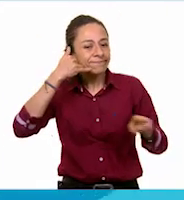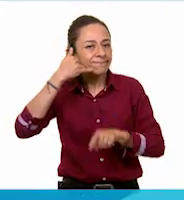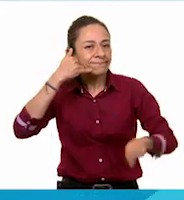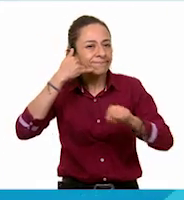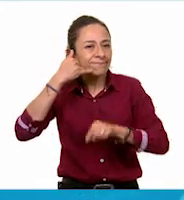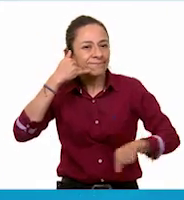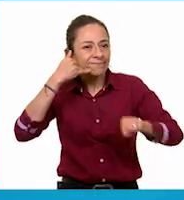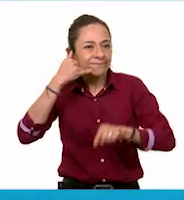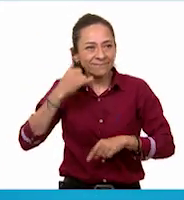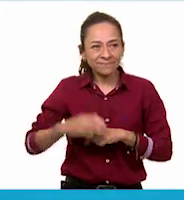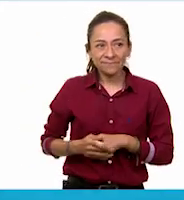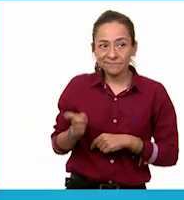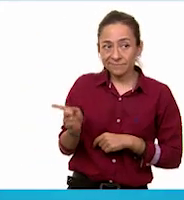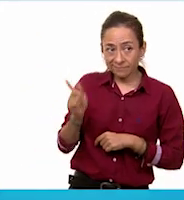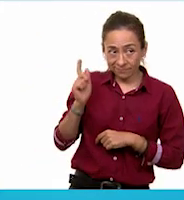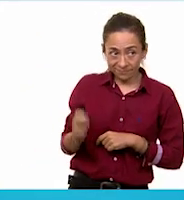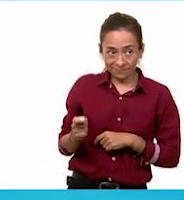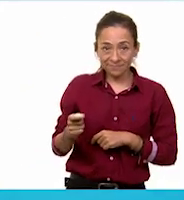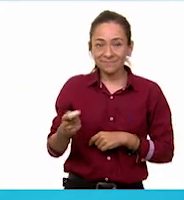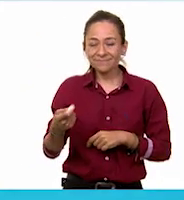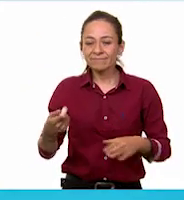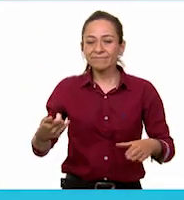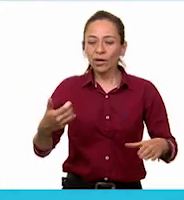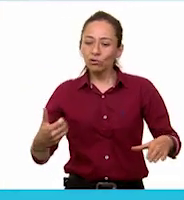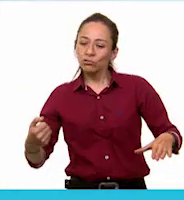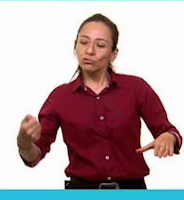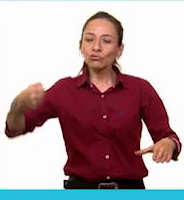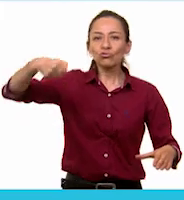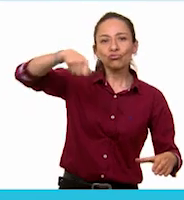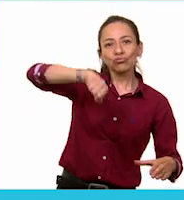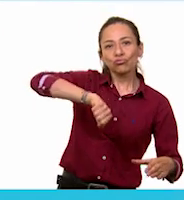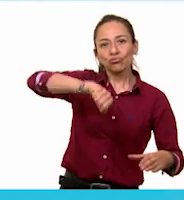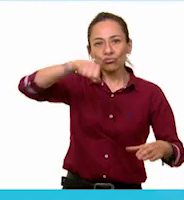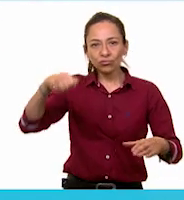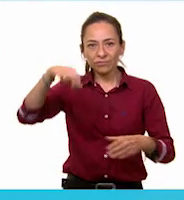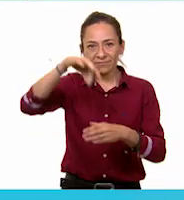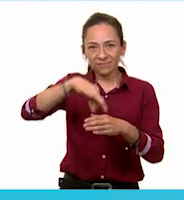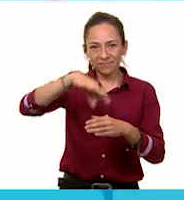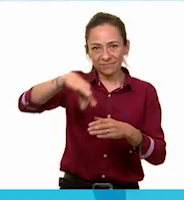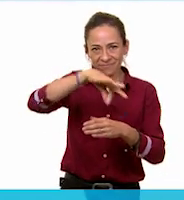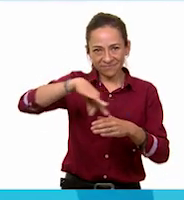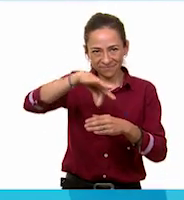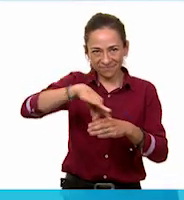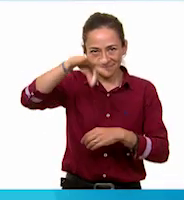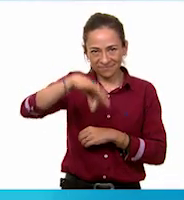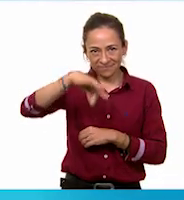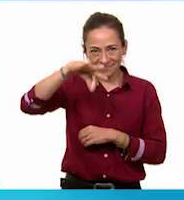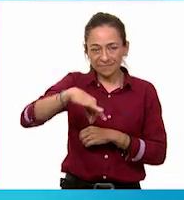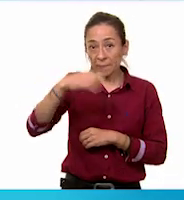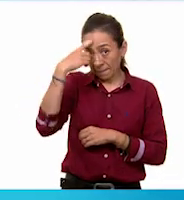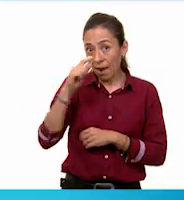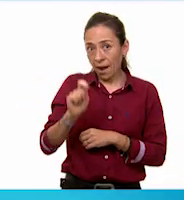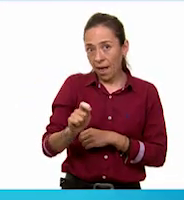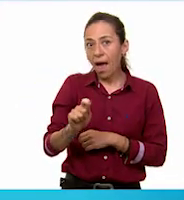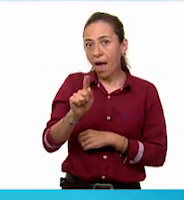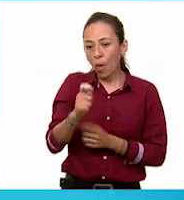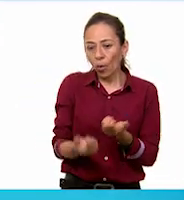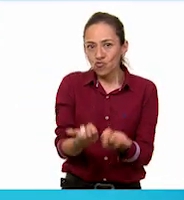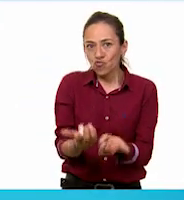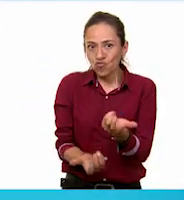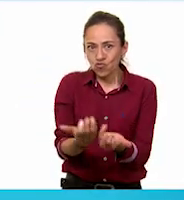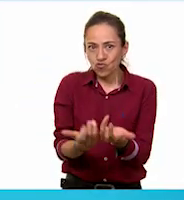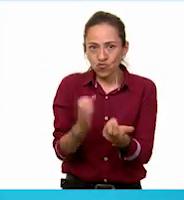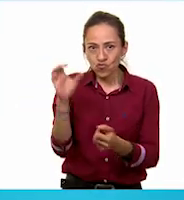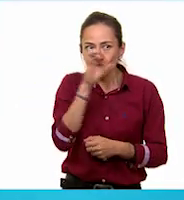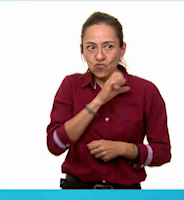Esta es una tetera, que se utilizaba para hervir agua. Esta es